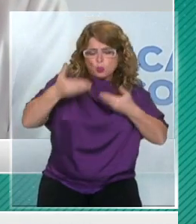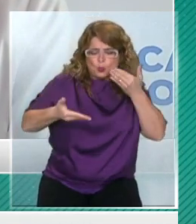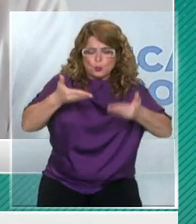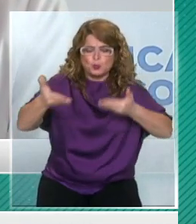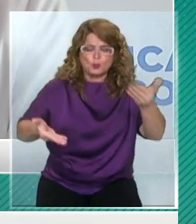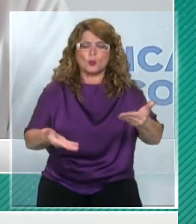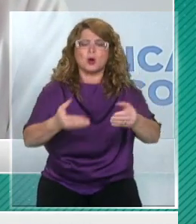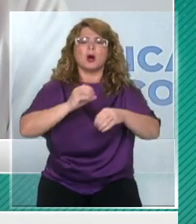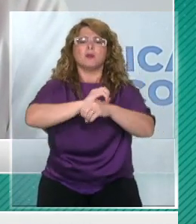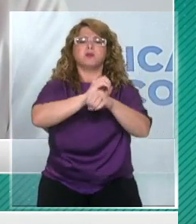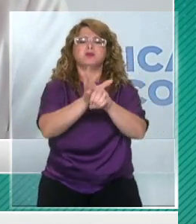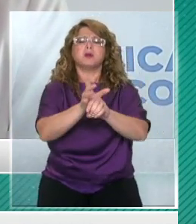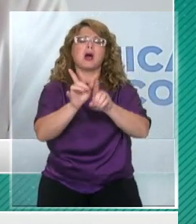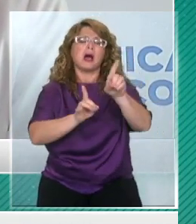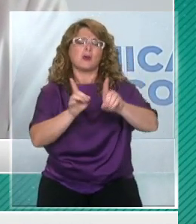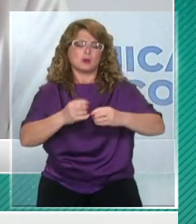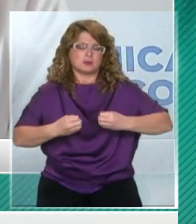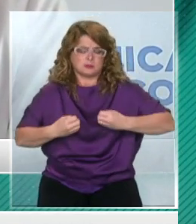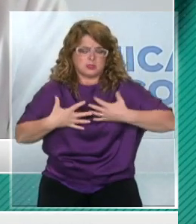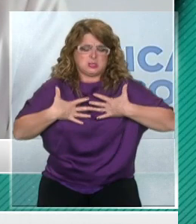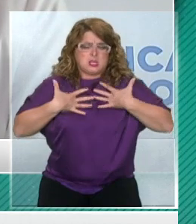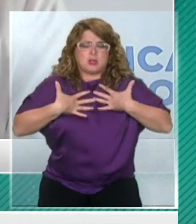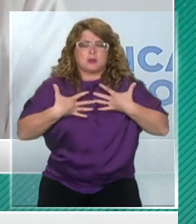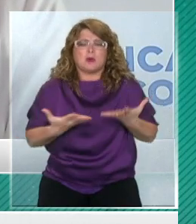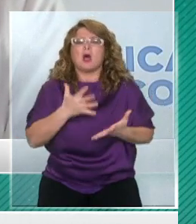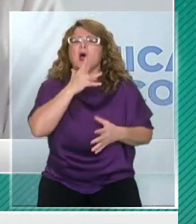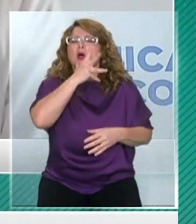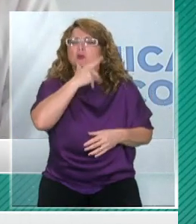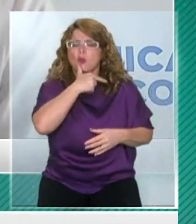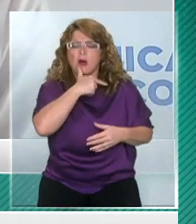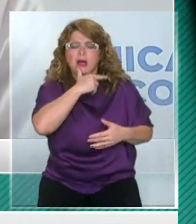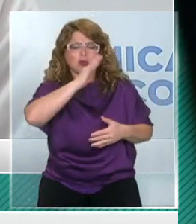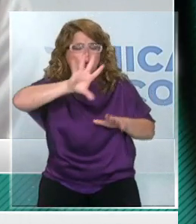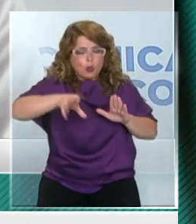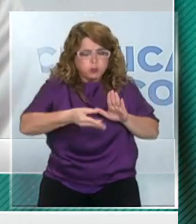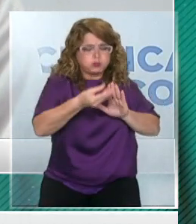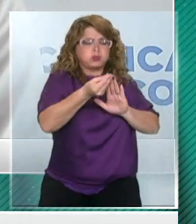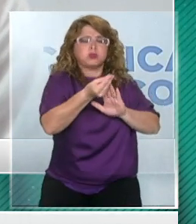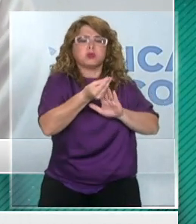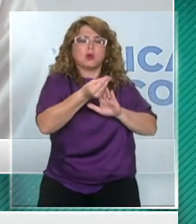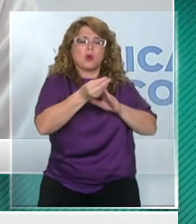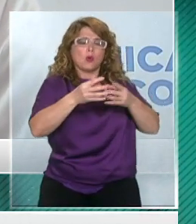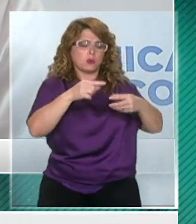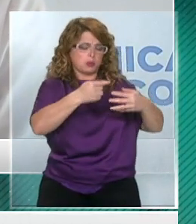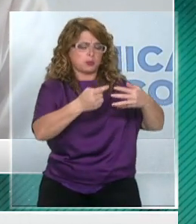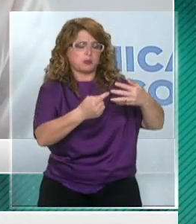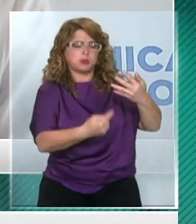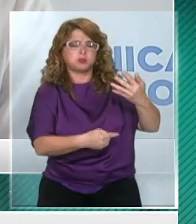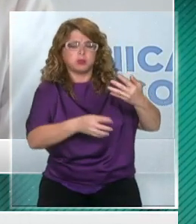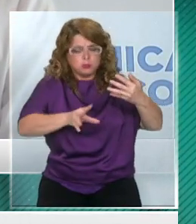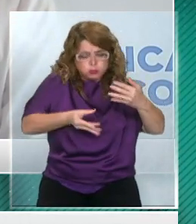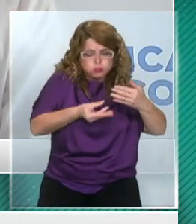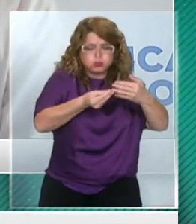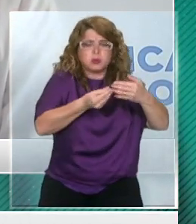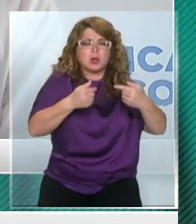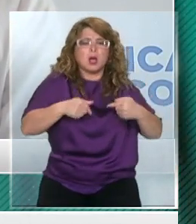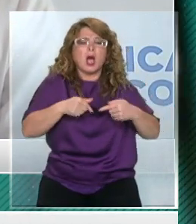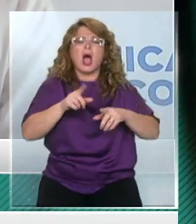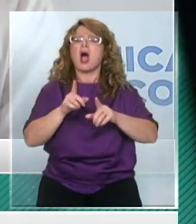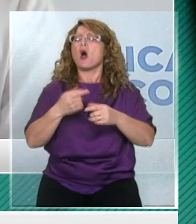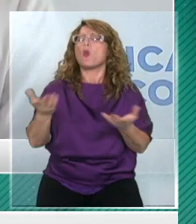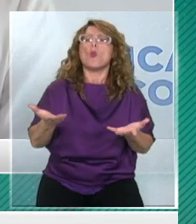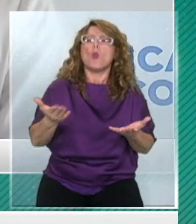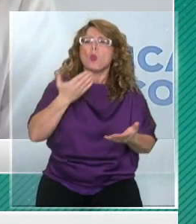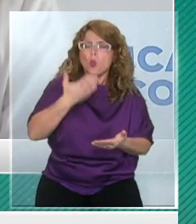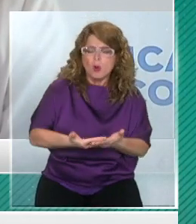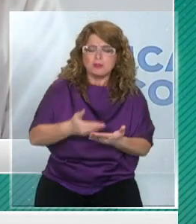probablemente no presenten todos los síntomas. Por eso es importante decirles a ellos, a quienes nos están viendo, ¿cuándo consultar,